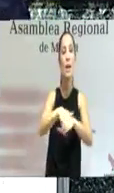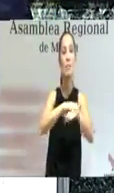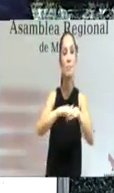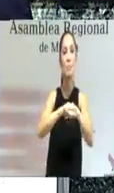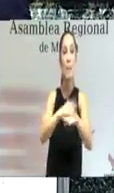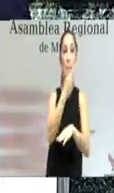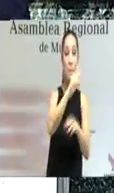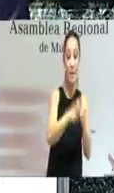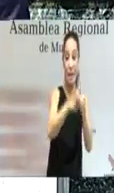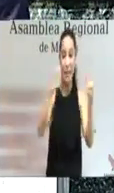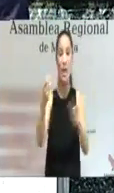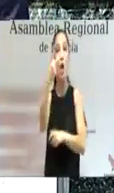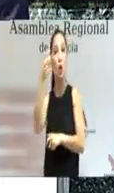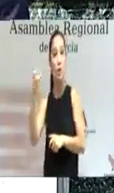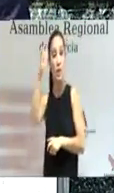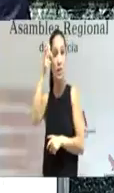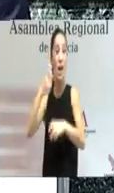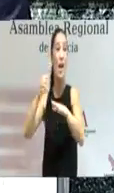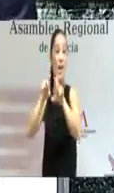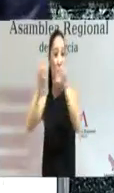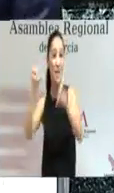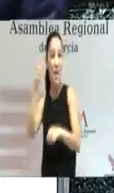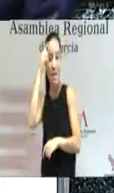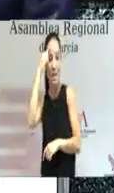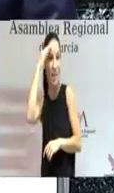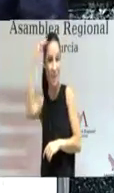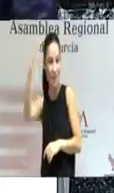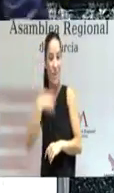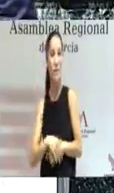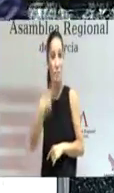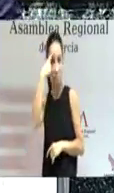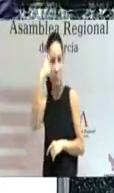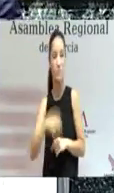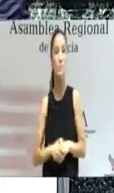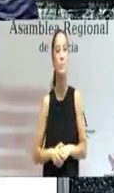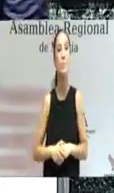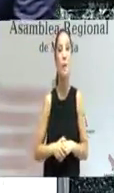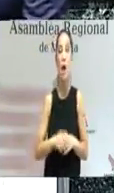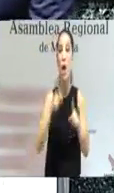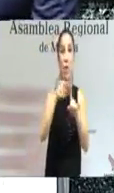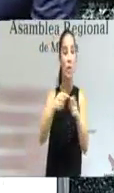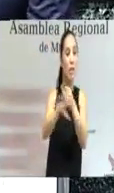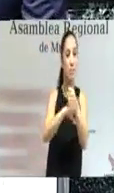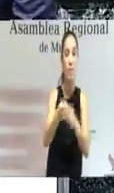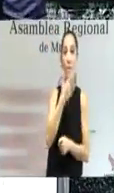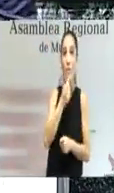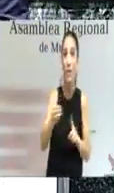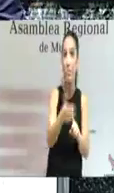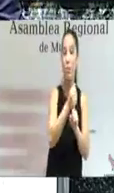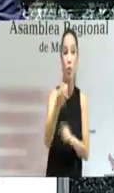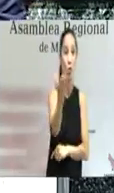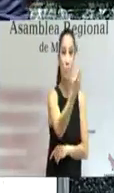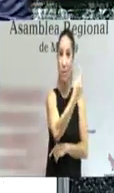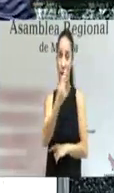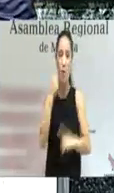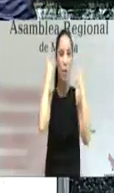a 200 empresas inteligentes en esa ciudad objetivos que serán siempre más sencillos de alcanzar sumando el esfuerzo de todos